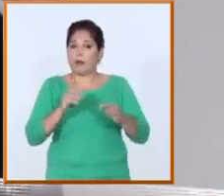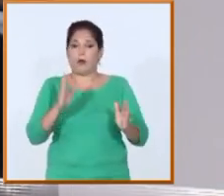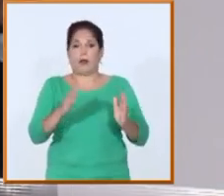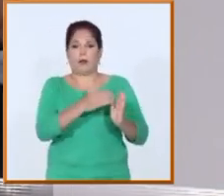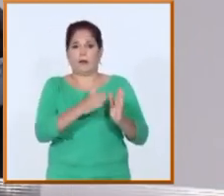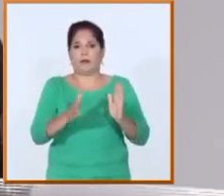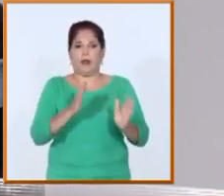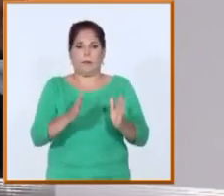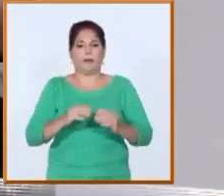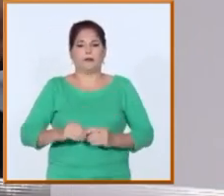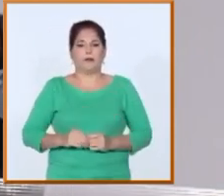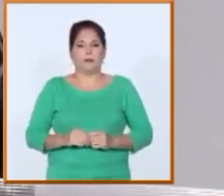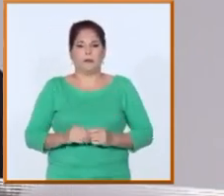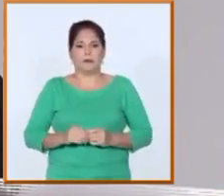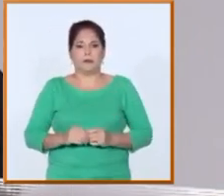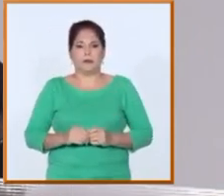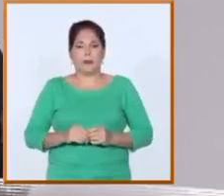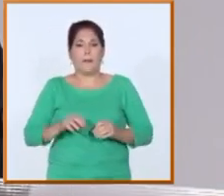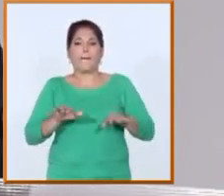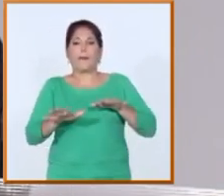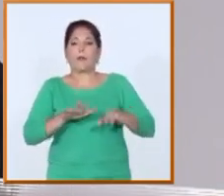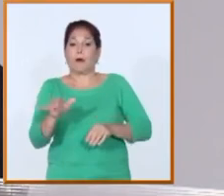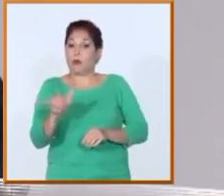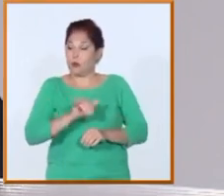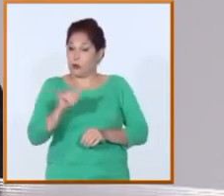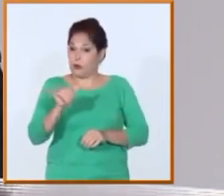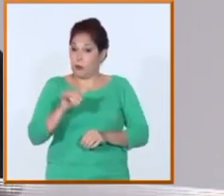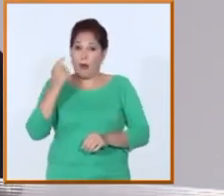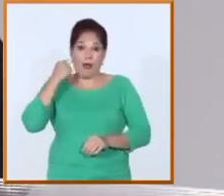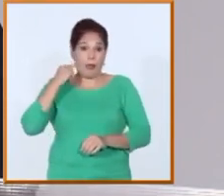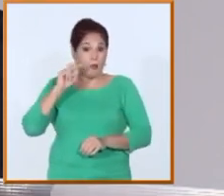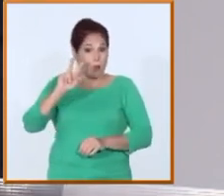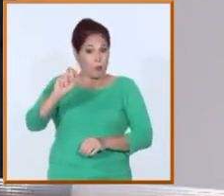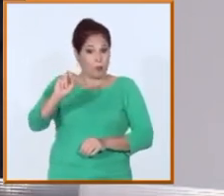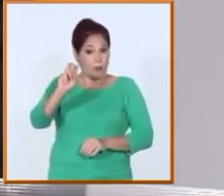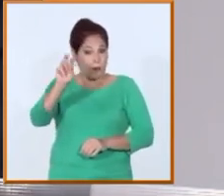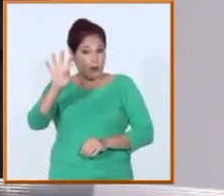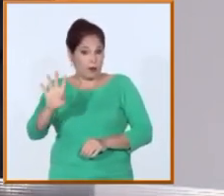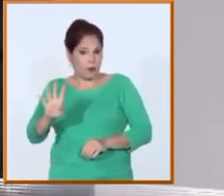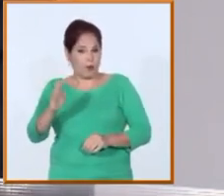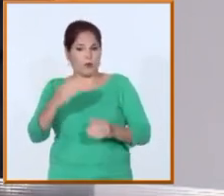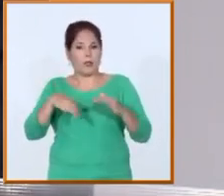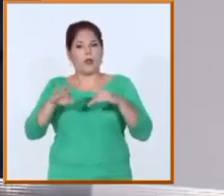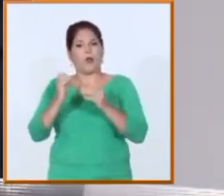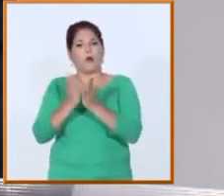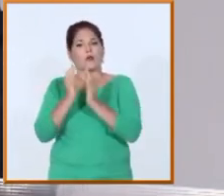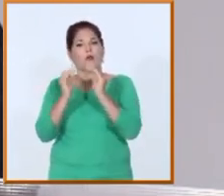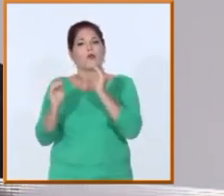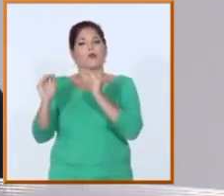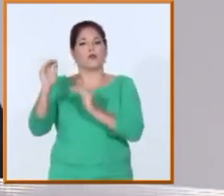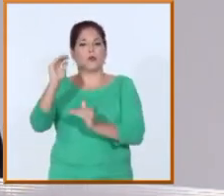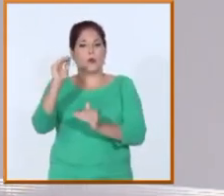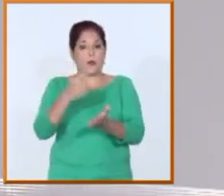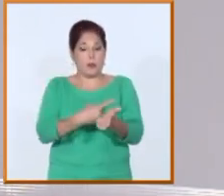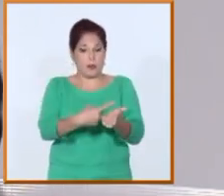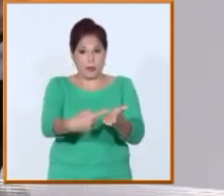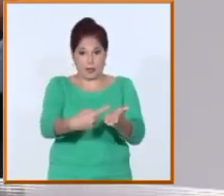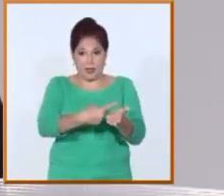estuvimos ya preparando lo que sería el año 2024 para la educación superior durante estas semanas de